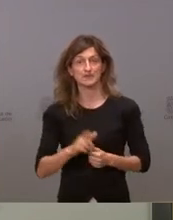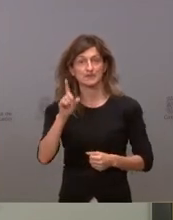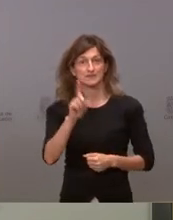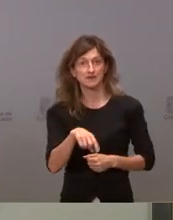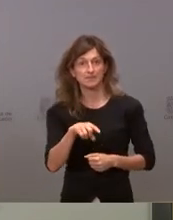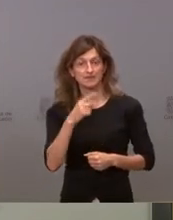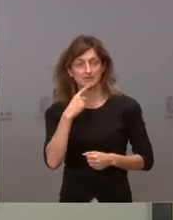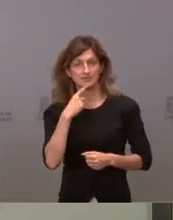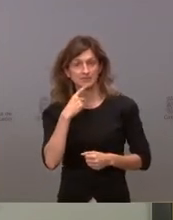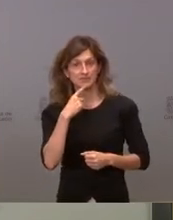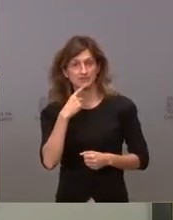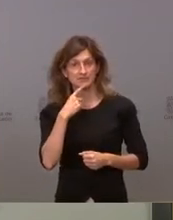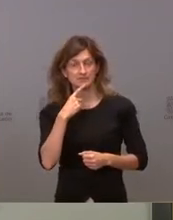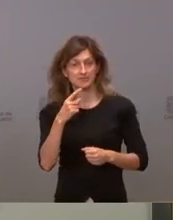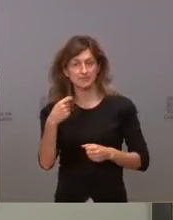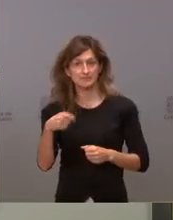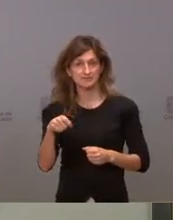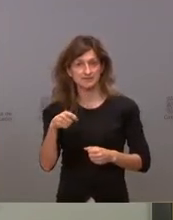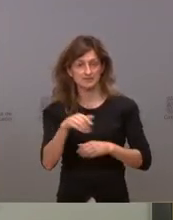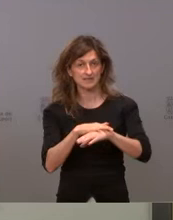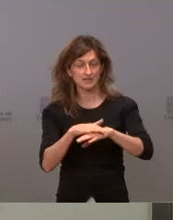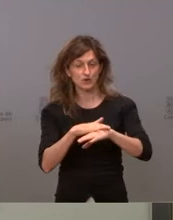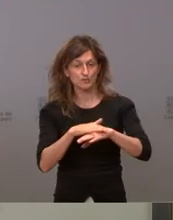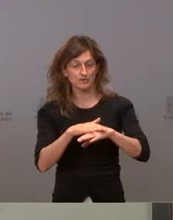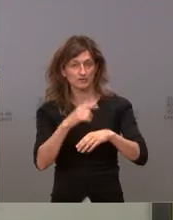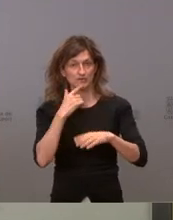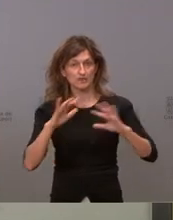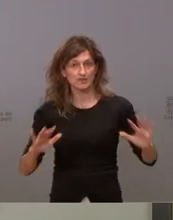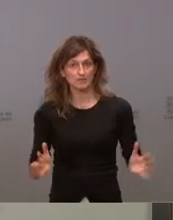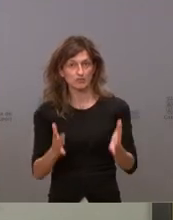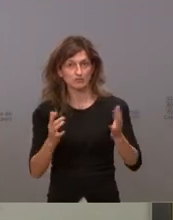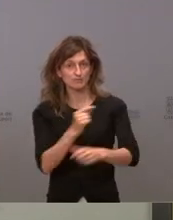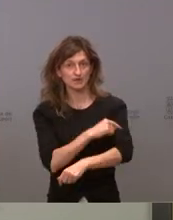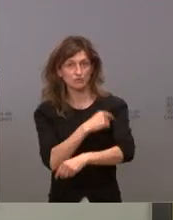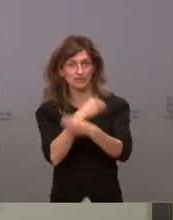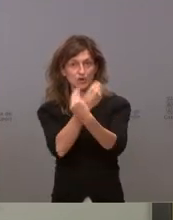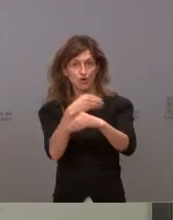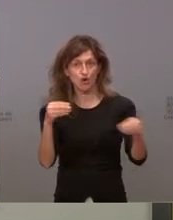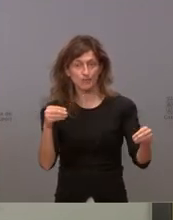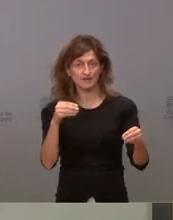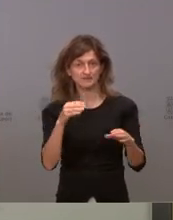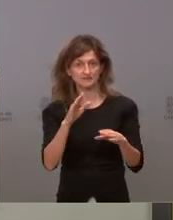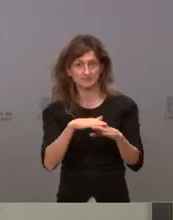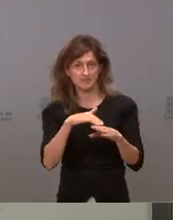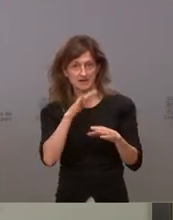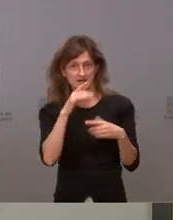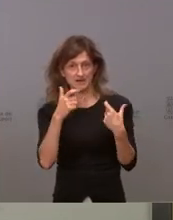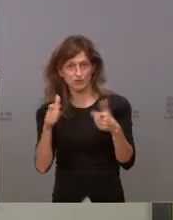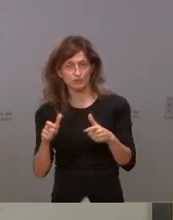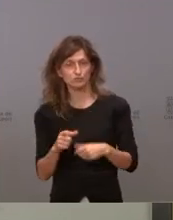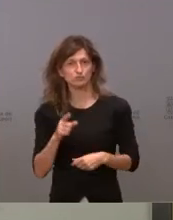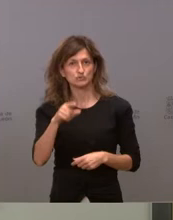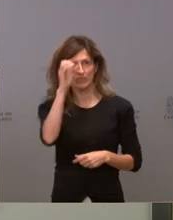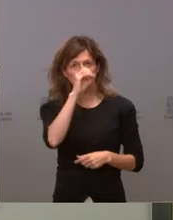ayer el presidente del gobierno apostó por impulsar la vacunación de los jóvenes y solo habla con la de los demás grupos qué